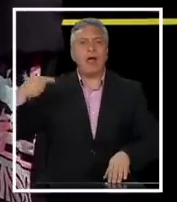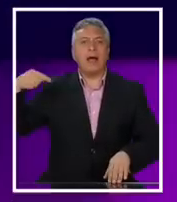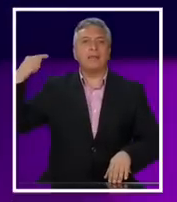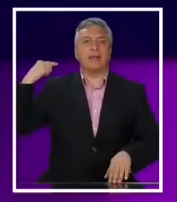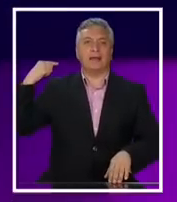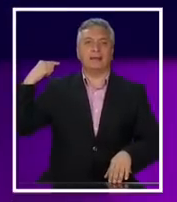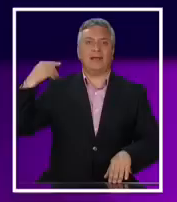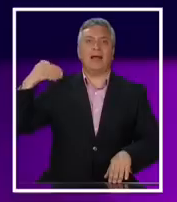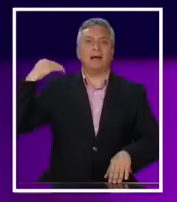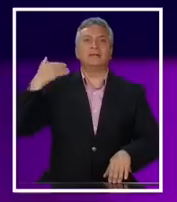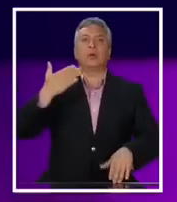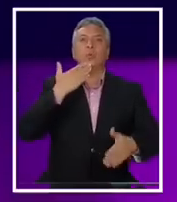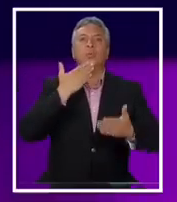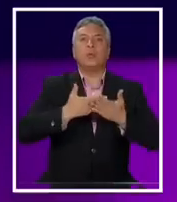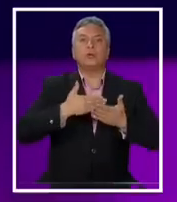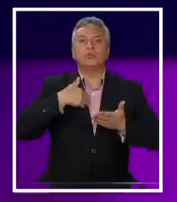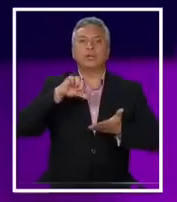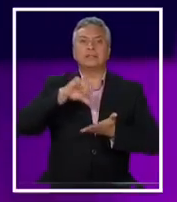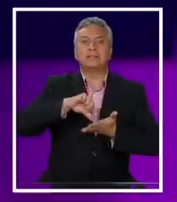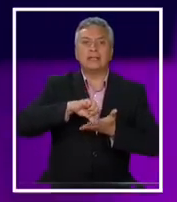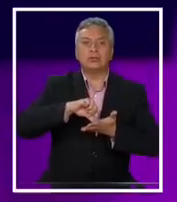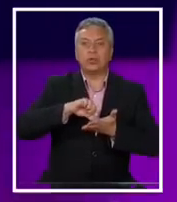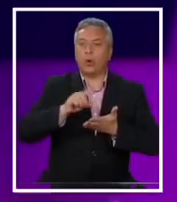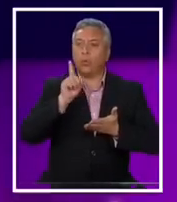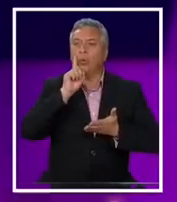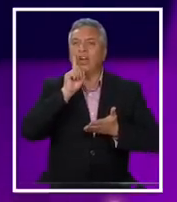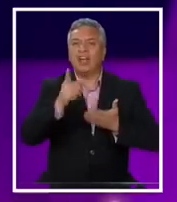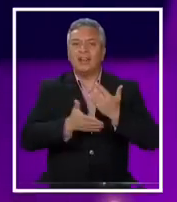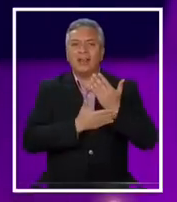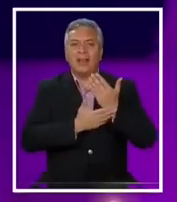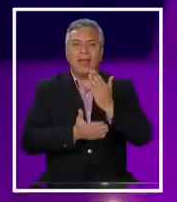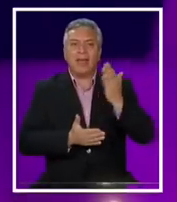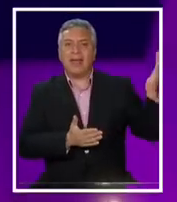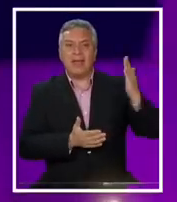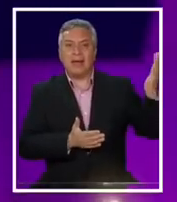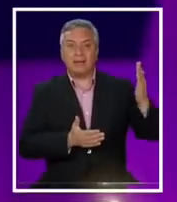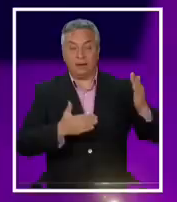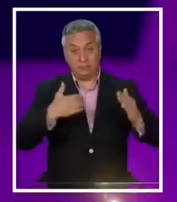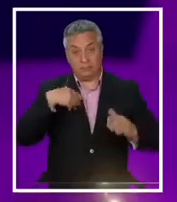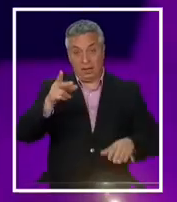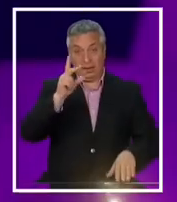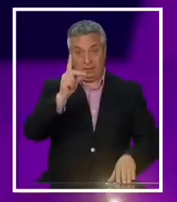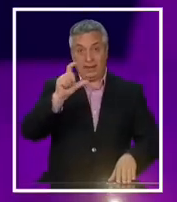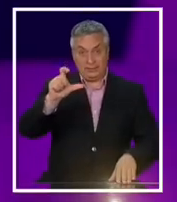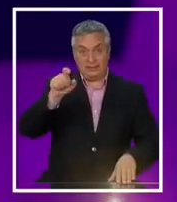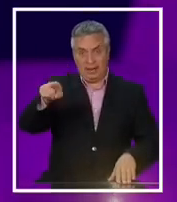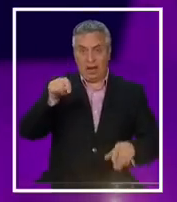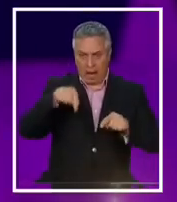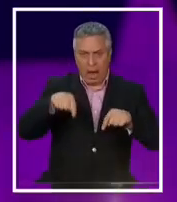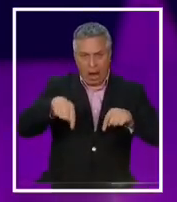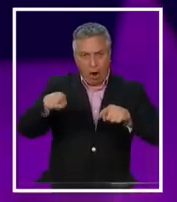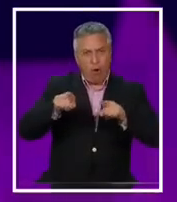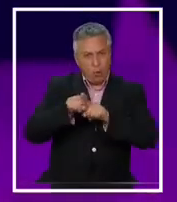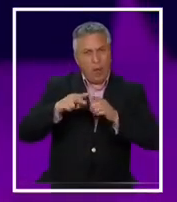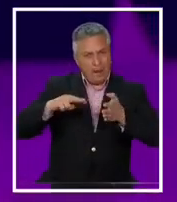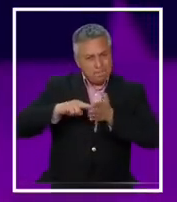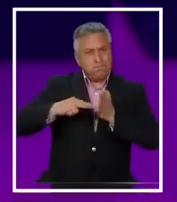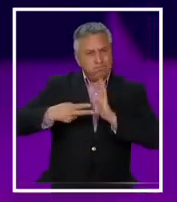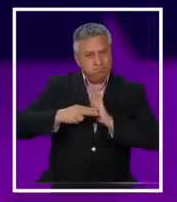definimos en el centro de qué partido se consideran de izquierda. Creo que la democracia cristiana hoy día atraviesa por una grave crisis, que